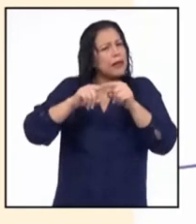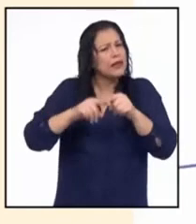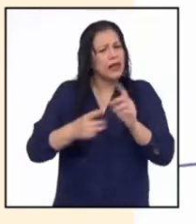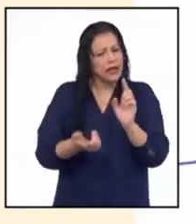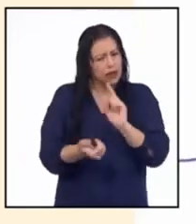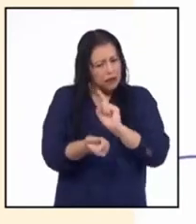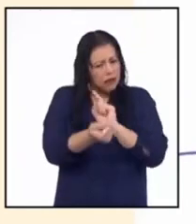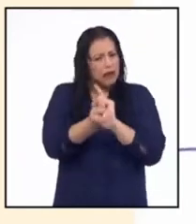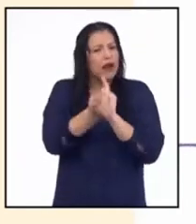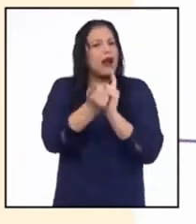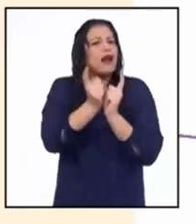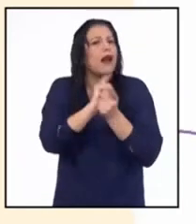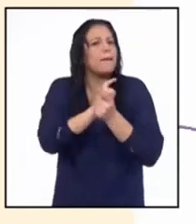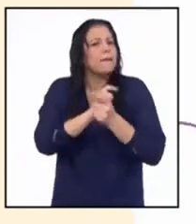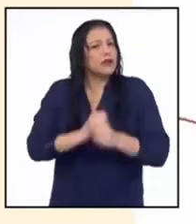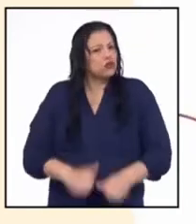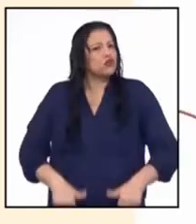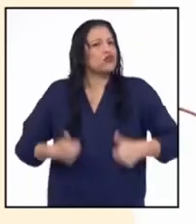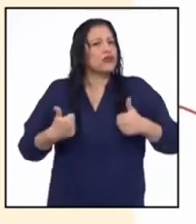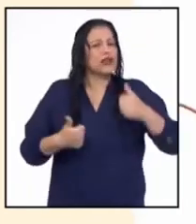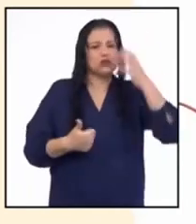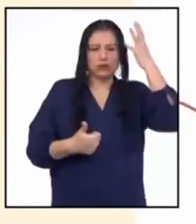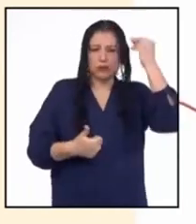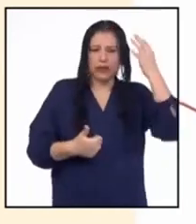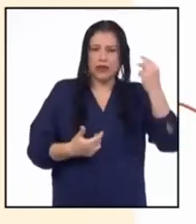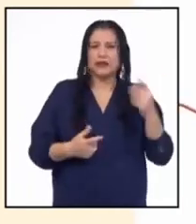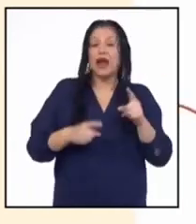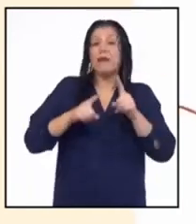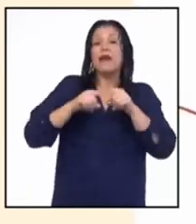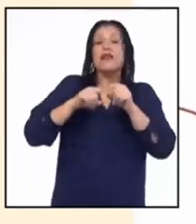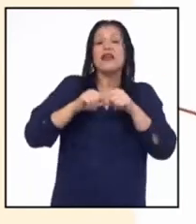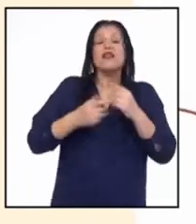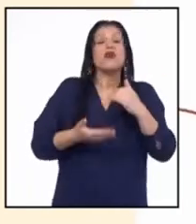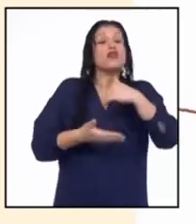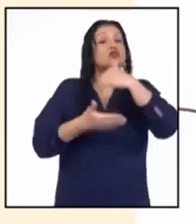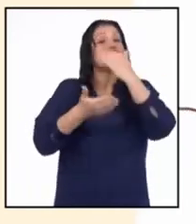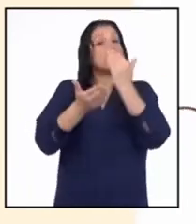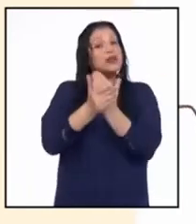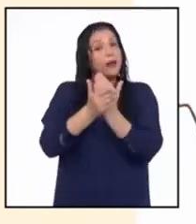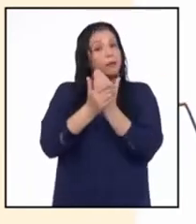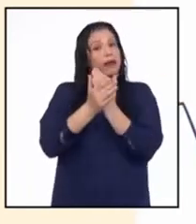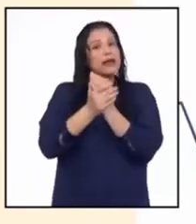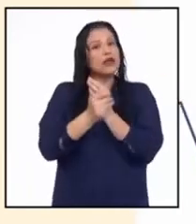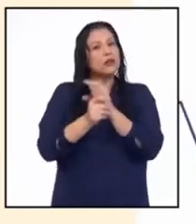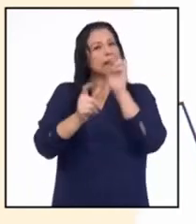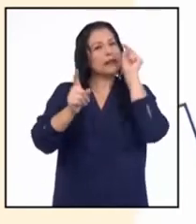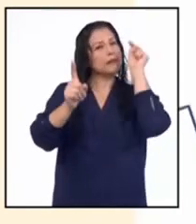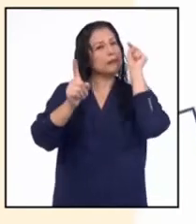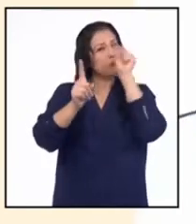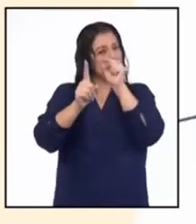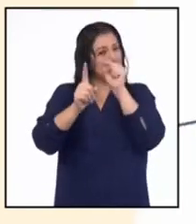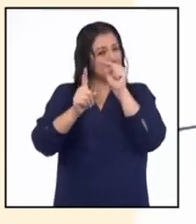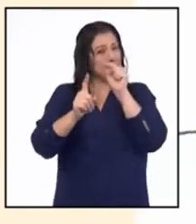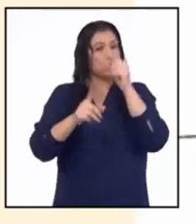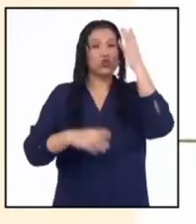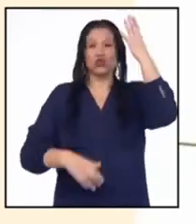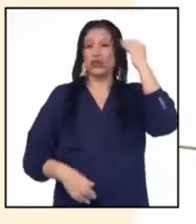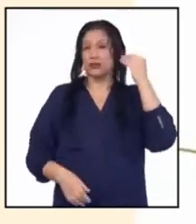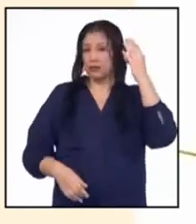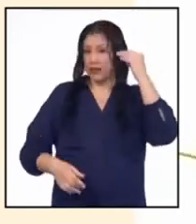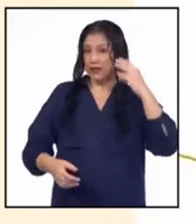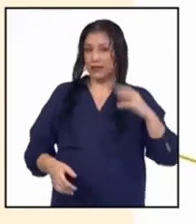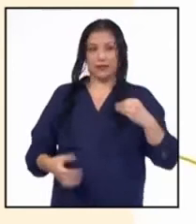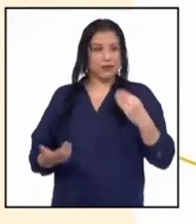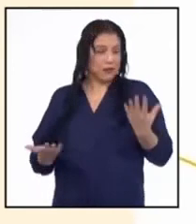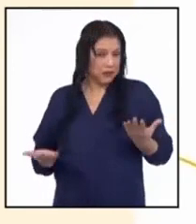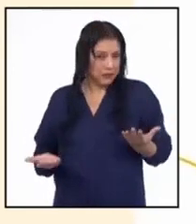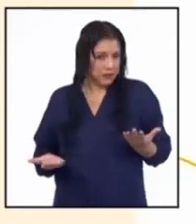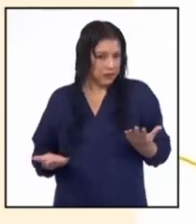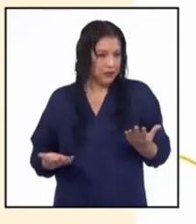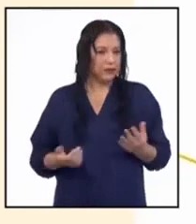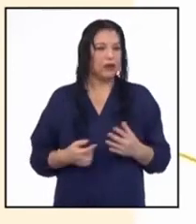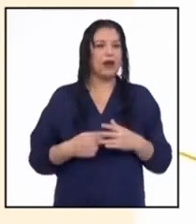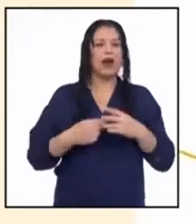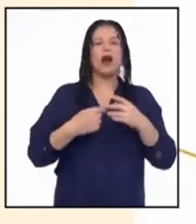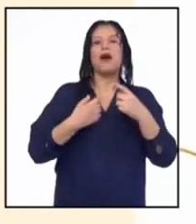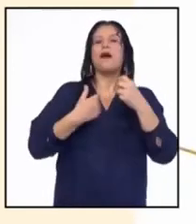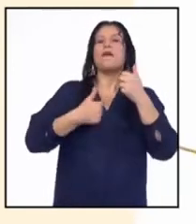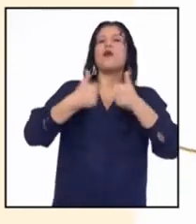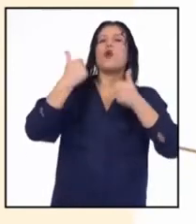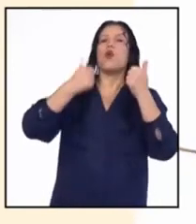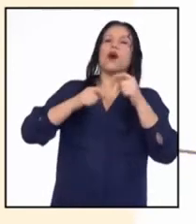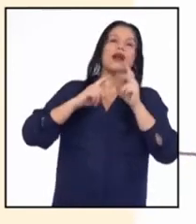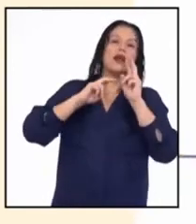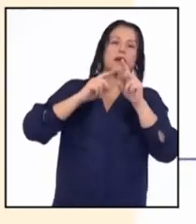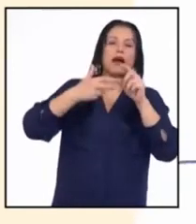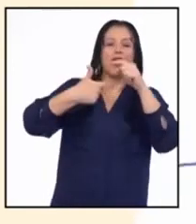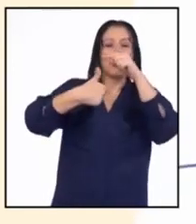su vivencia de la adolescencia y lo que esta etapa constituye por definición. Veamos las siguientes opciones sobre lo que este